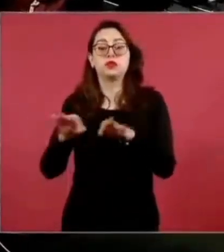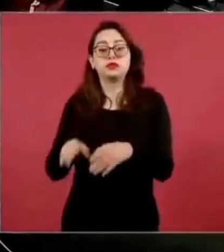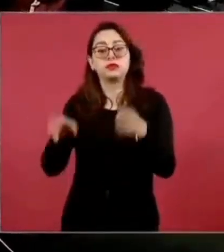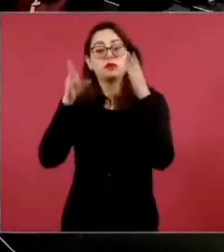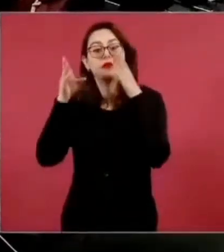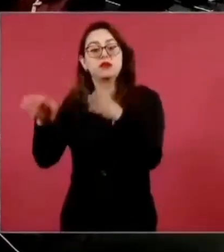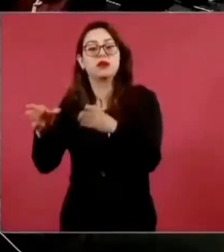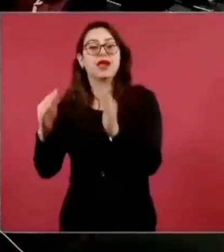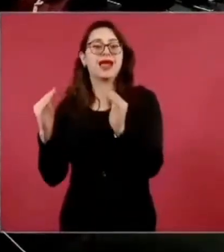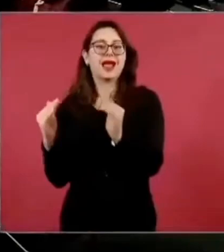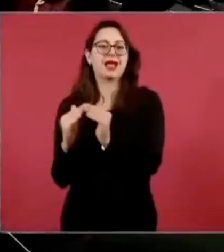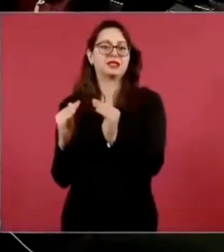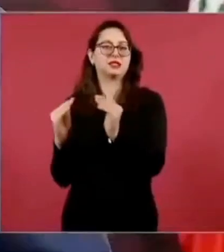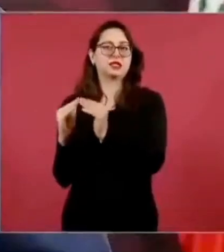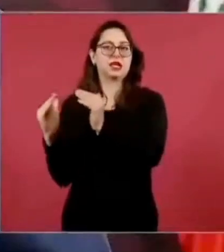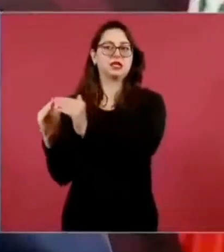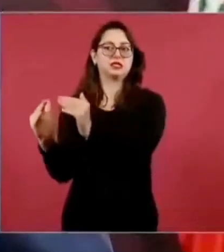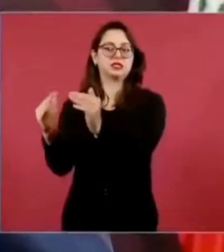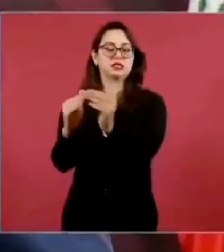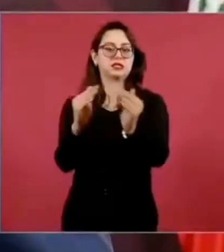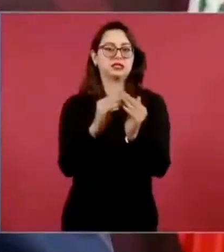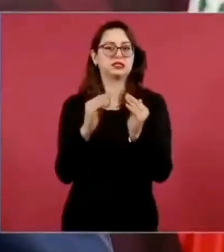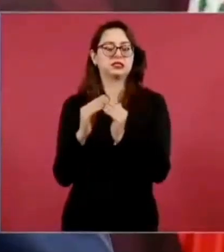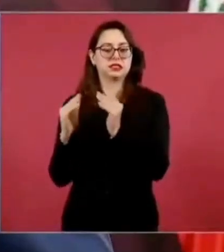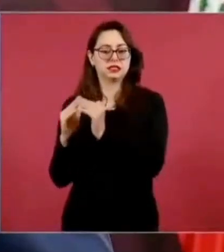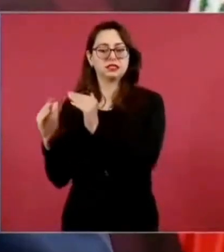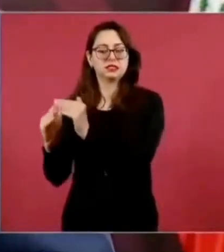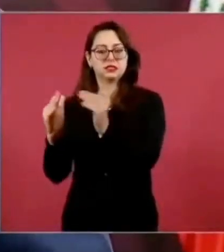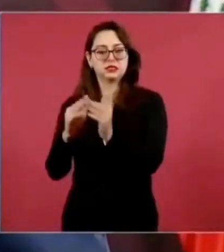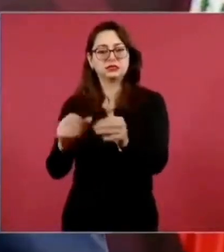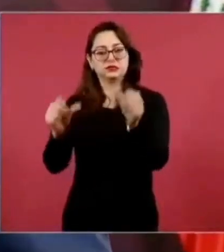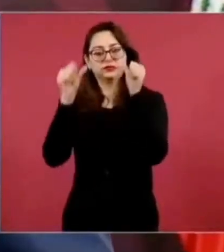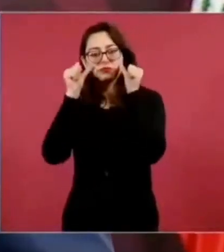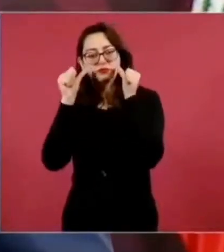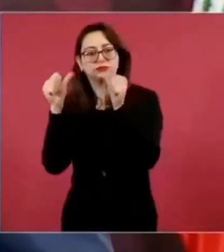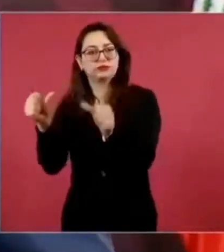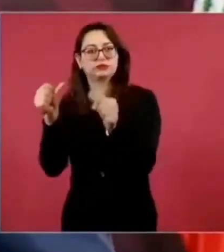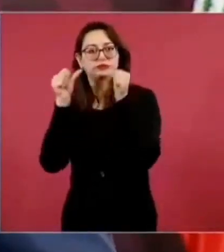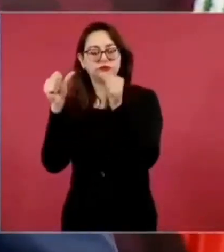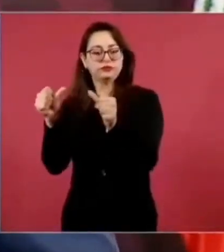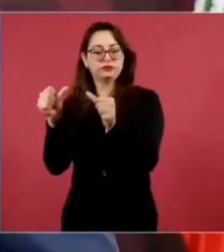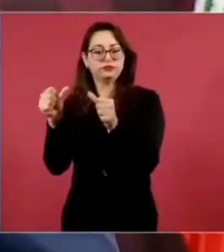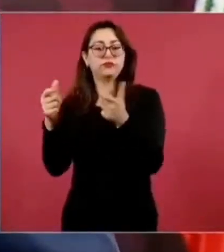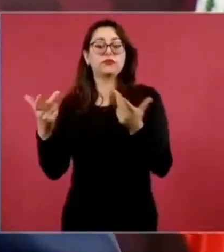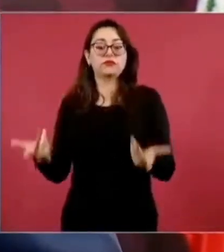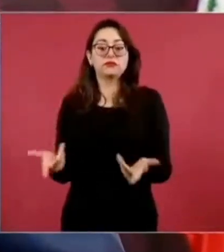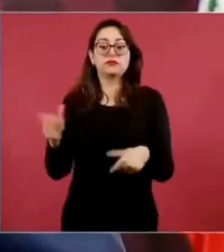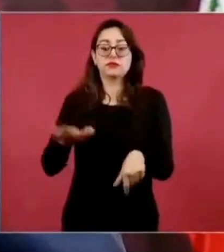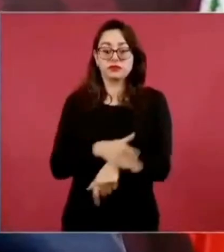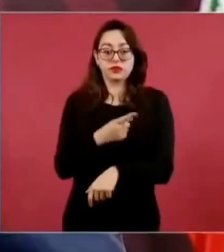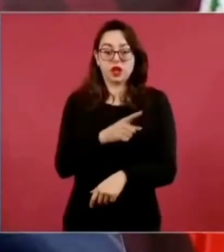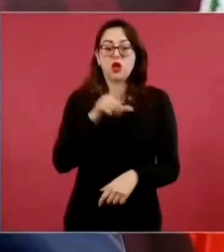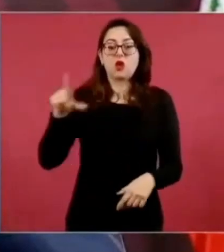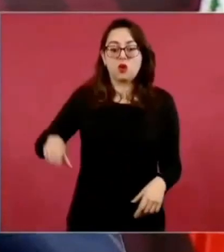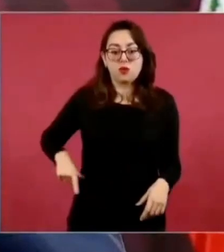a las viviendas, en donde se otorgan subsidios.